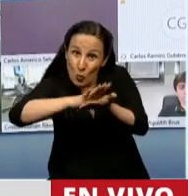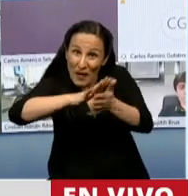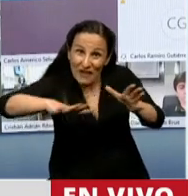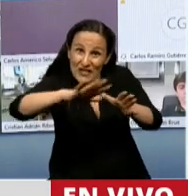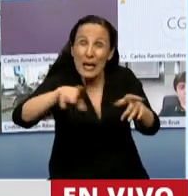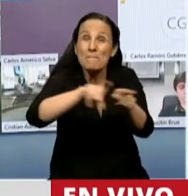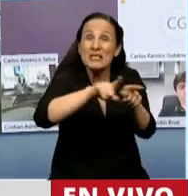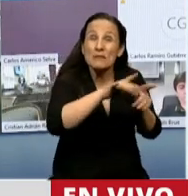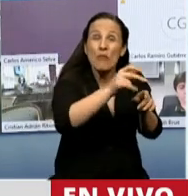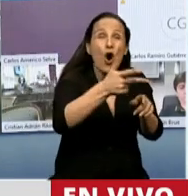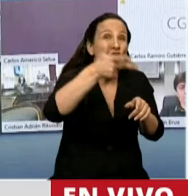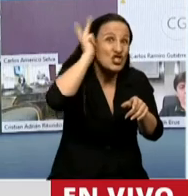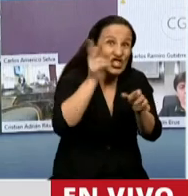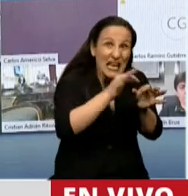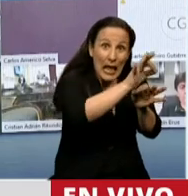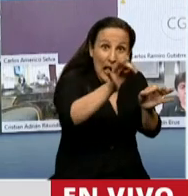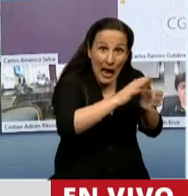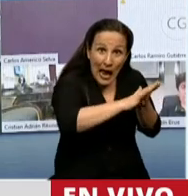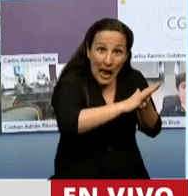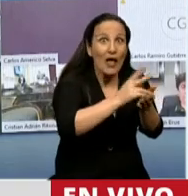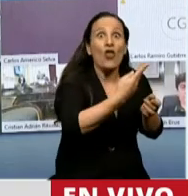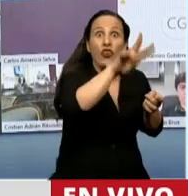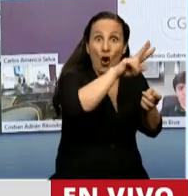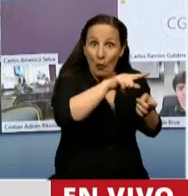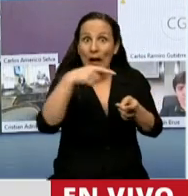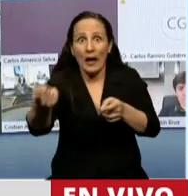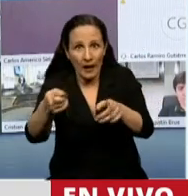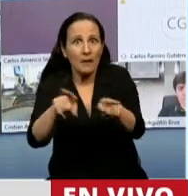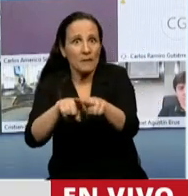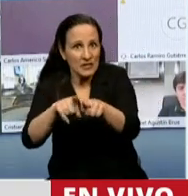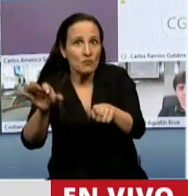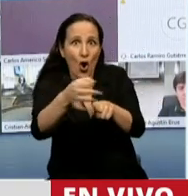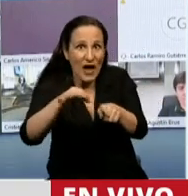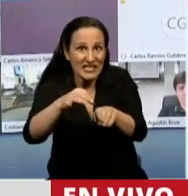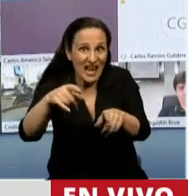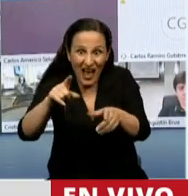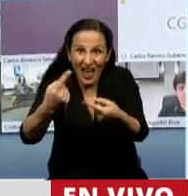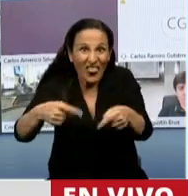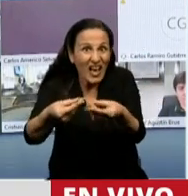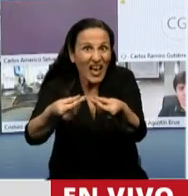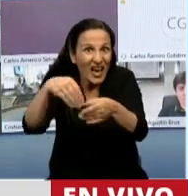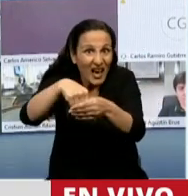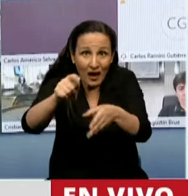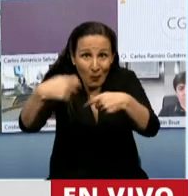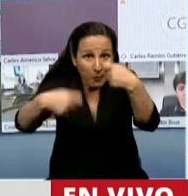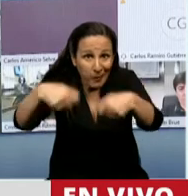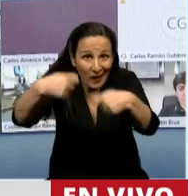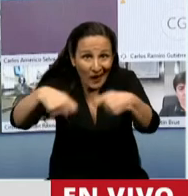estos son algunos datos globales. Veamos los datos de la Argentina para ver si hay o no colapso